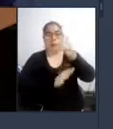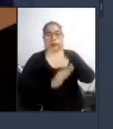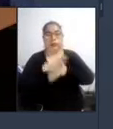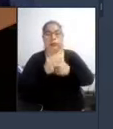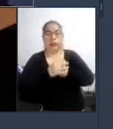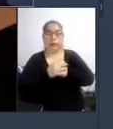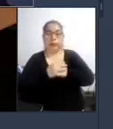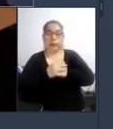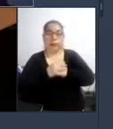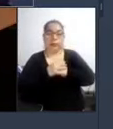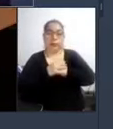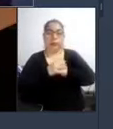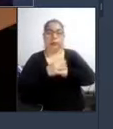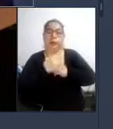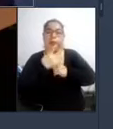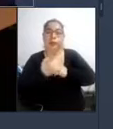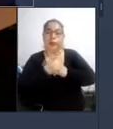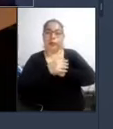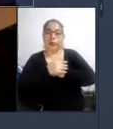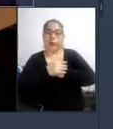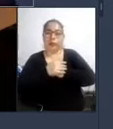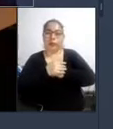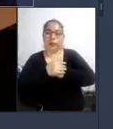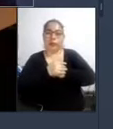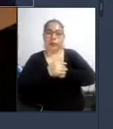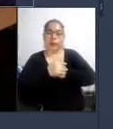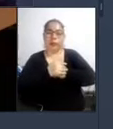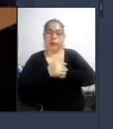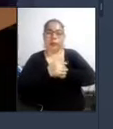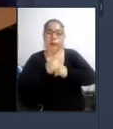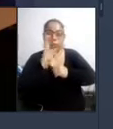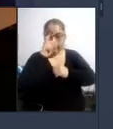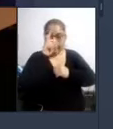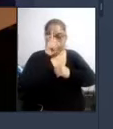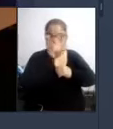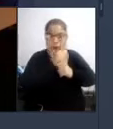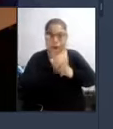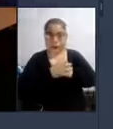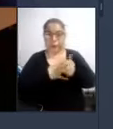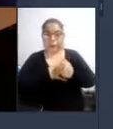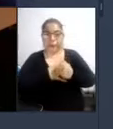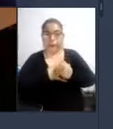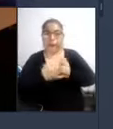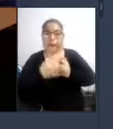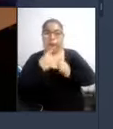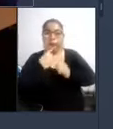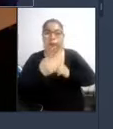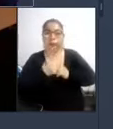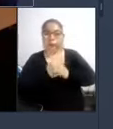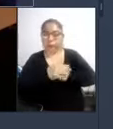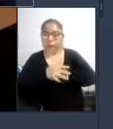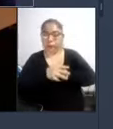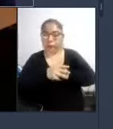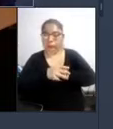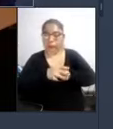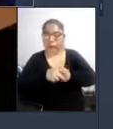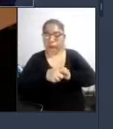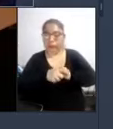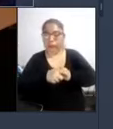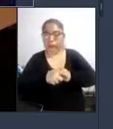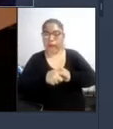eso está haciendo digamos esa dificultad está haciendo que se estén